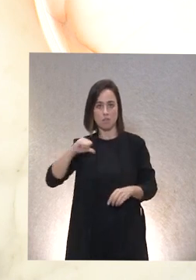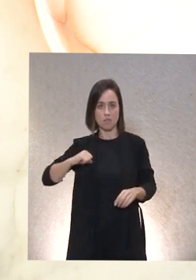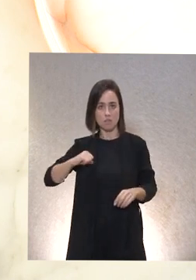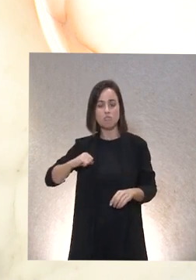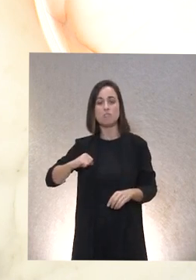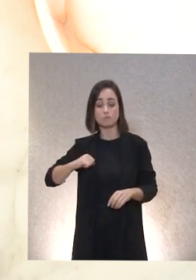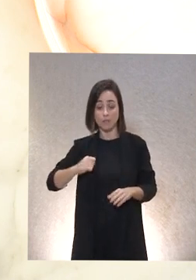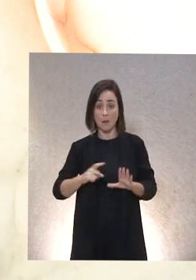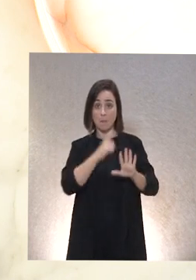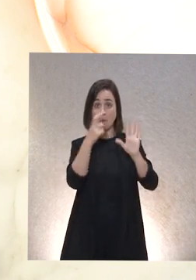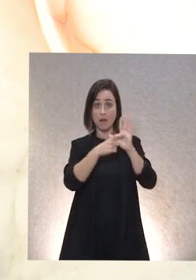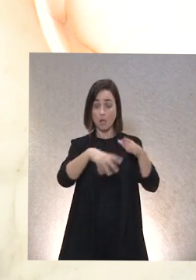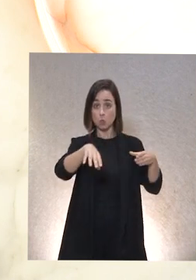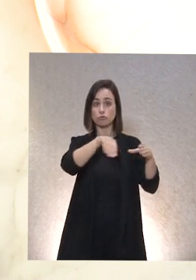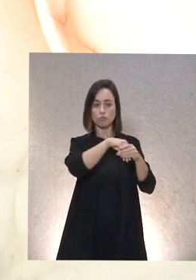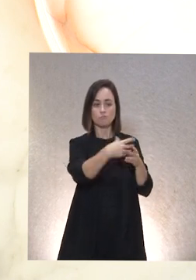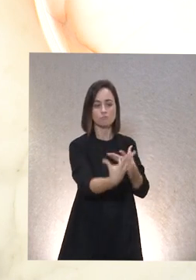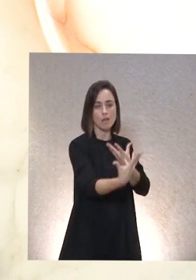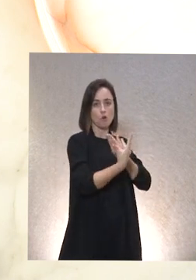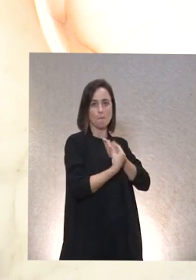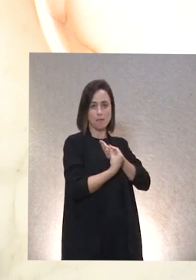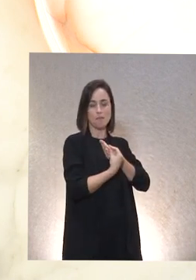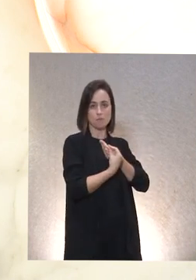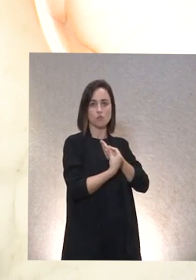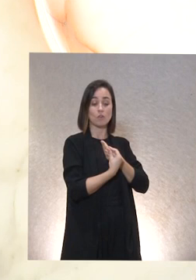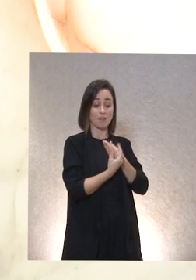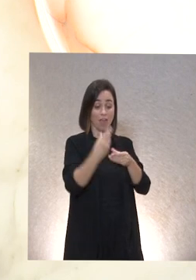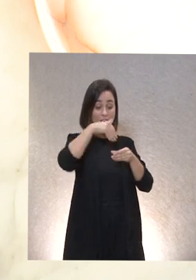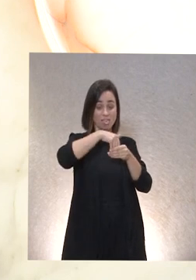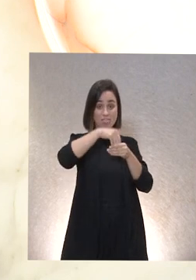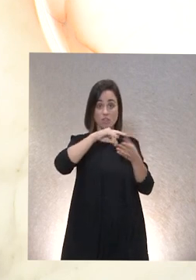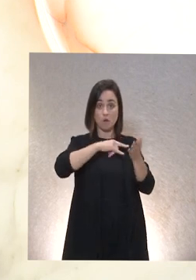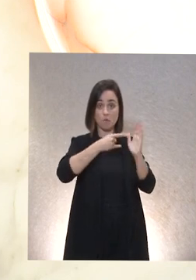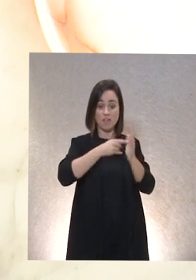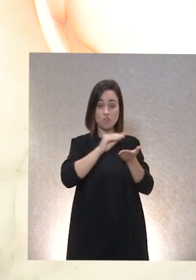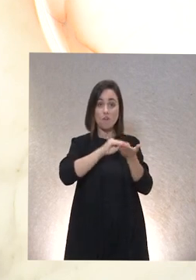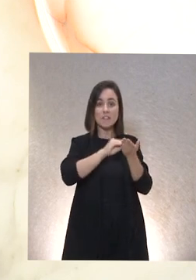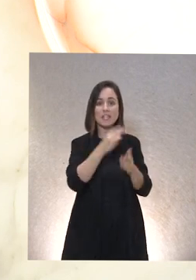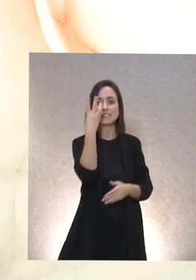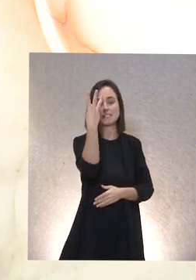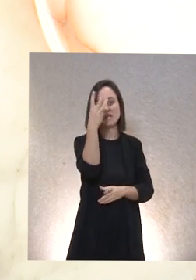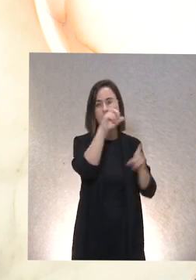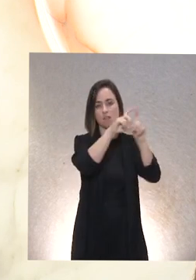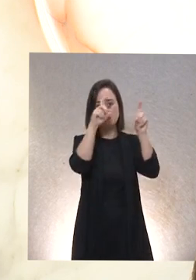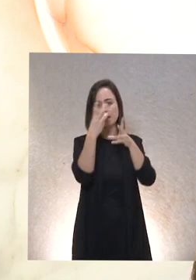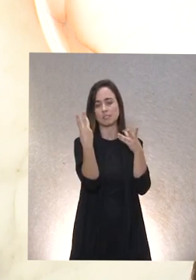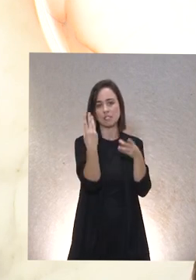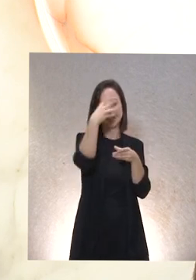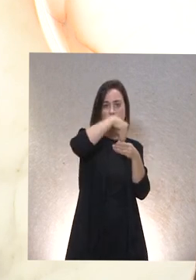nos están acompañando también es una de las tres entidades que tiene estas oficinas aquí en Asturias y